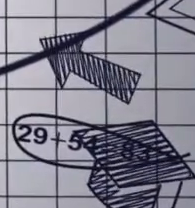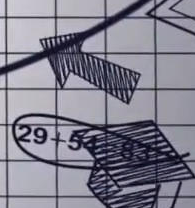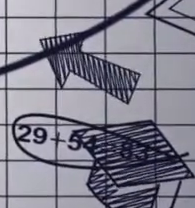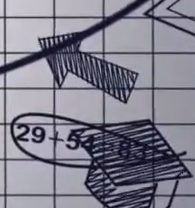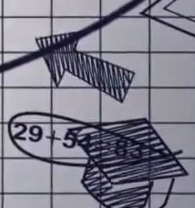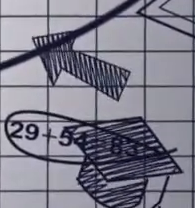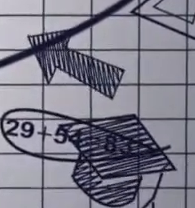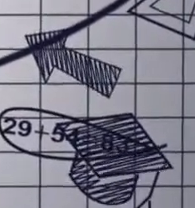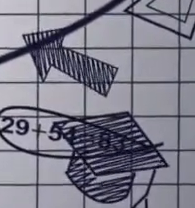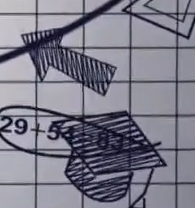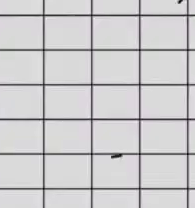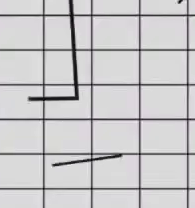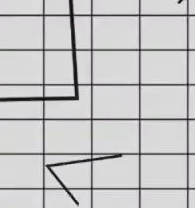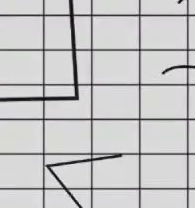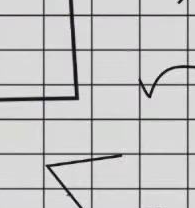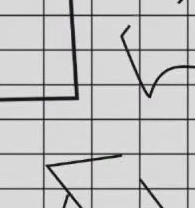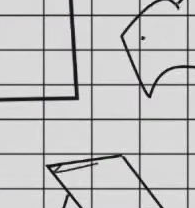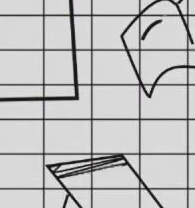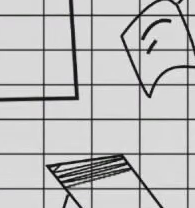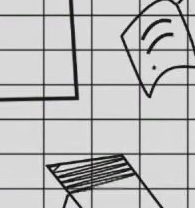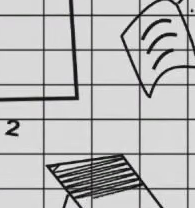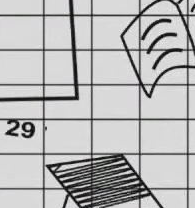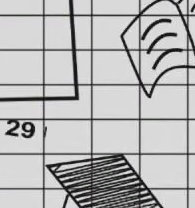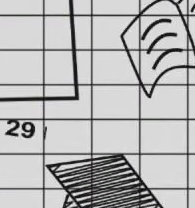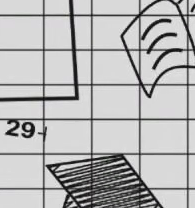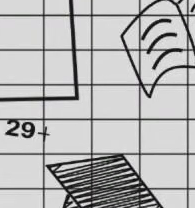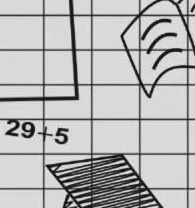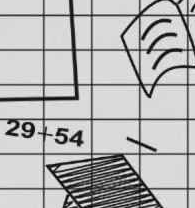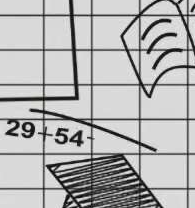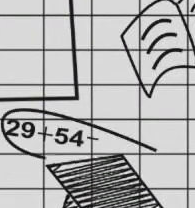equipo. Primer aniversario. Escuela TV.